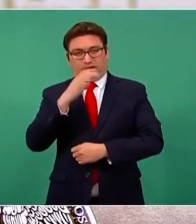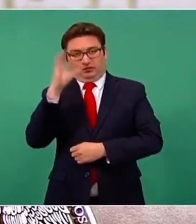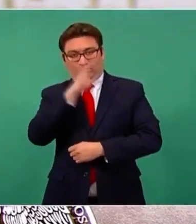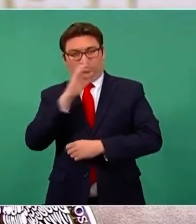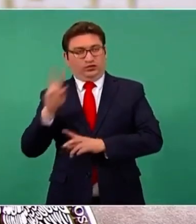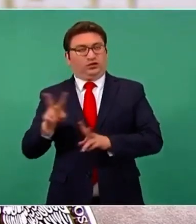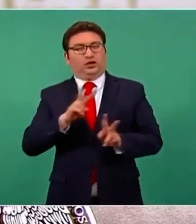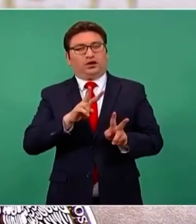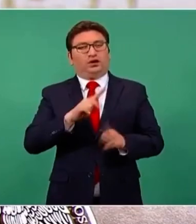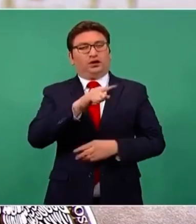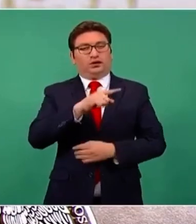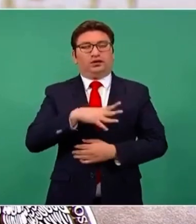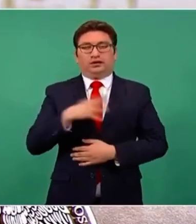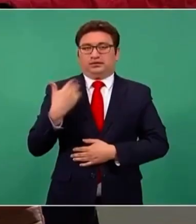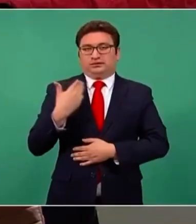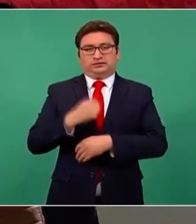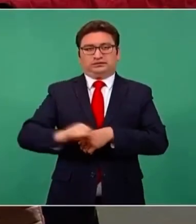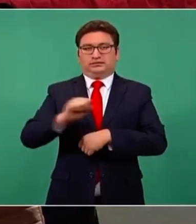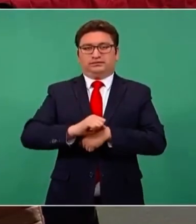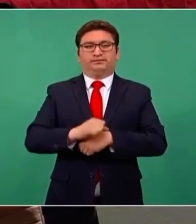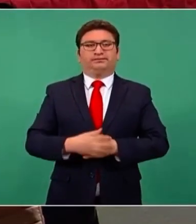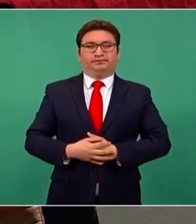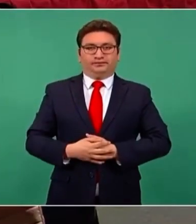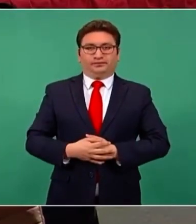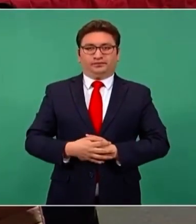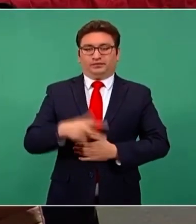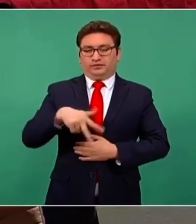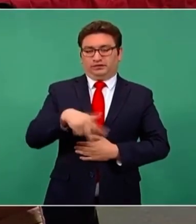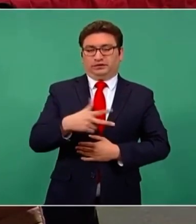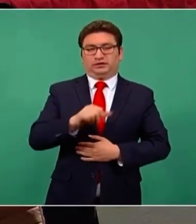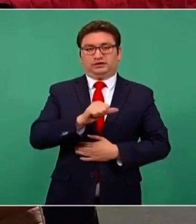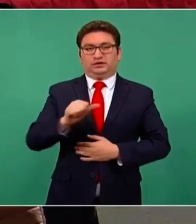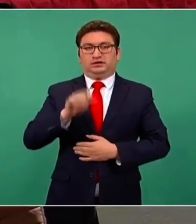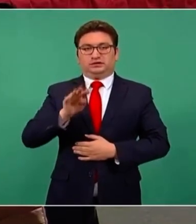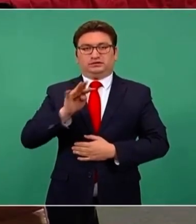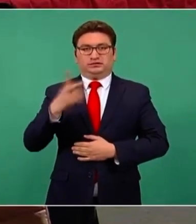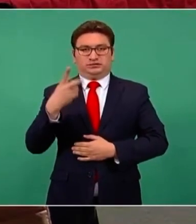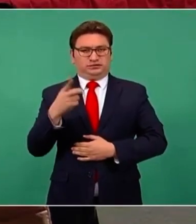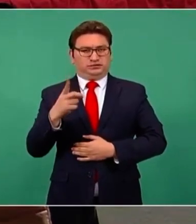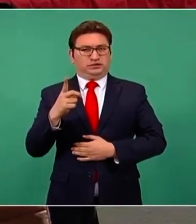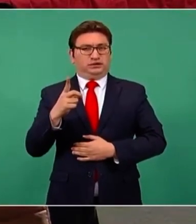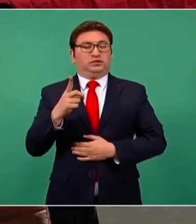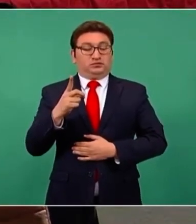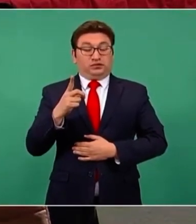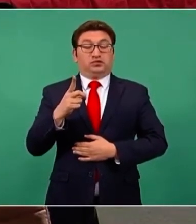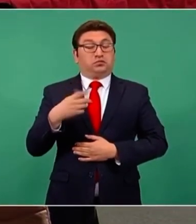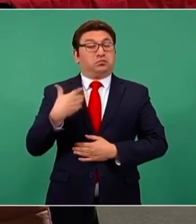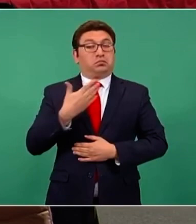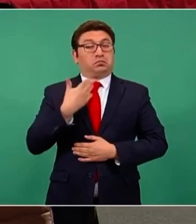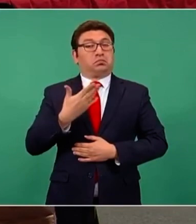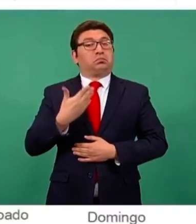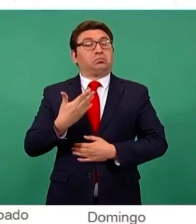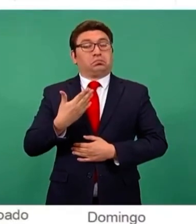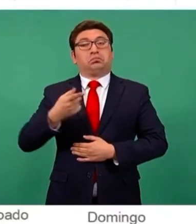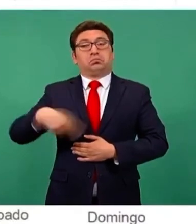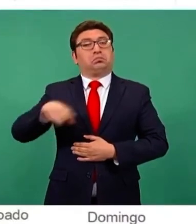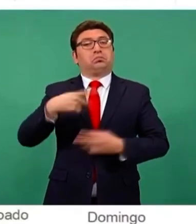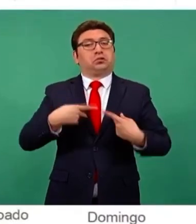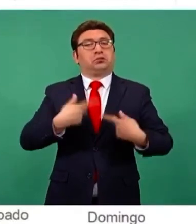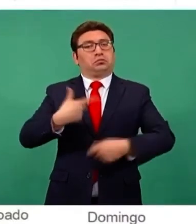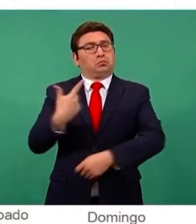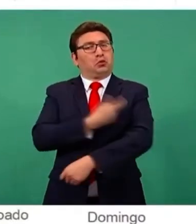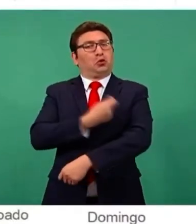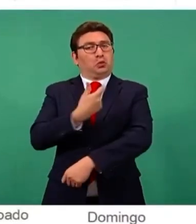La semana más reciente, del 13 al 19 de diciembre, tuvimos muy buena aplicación de